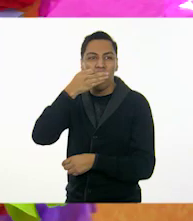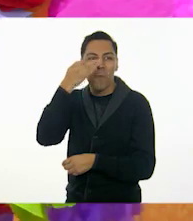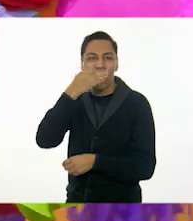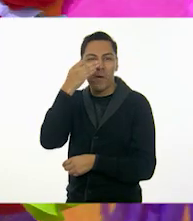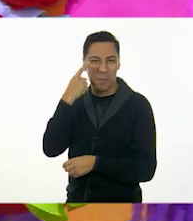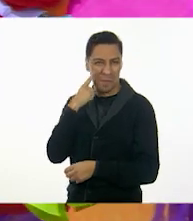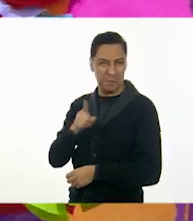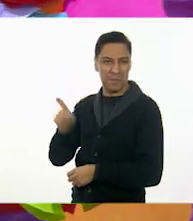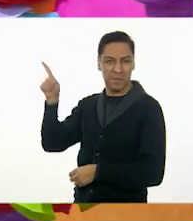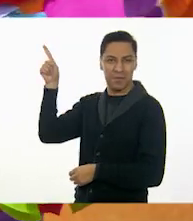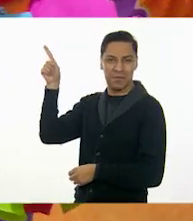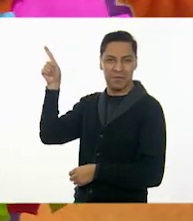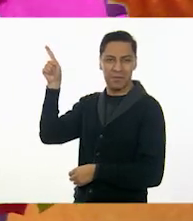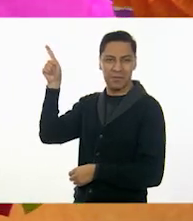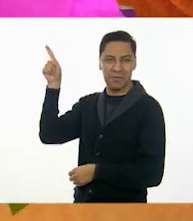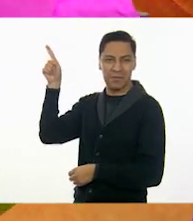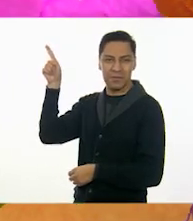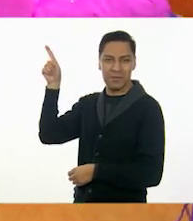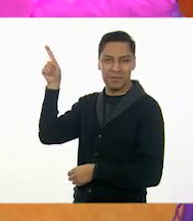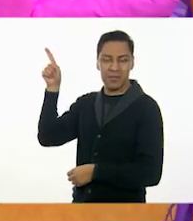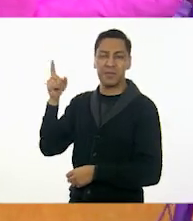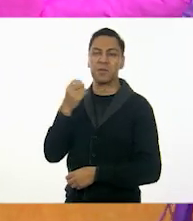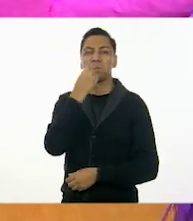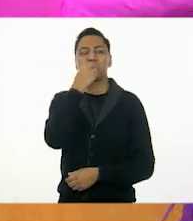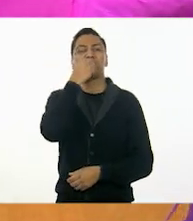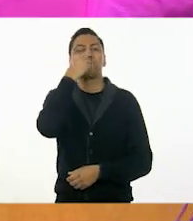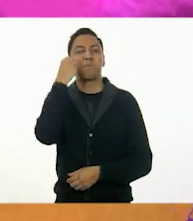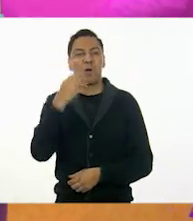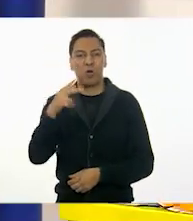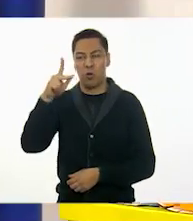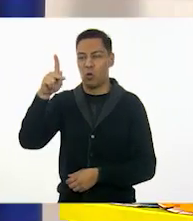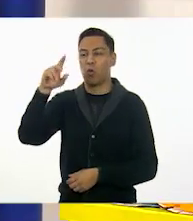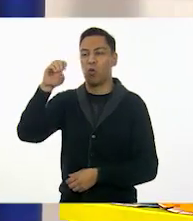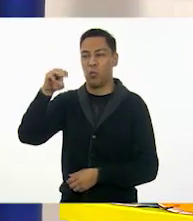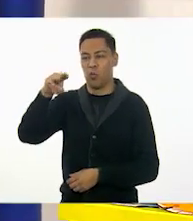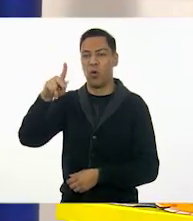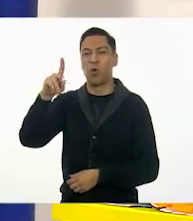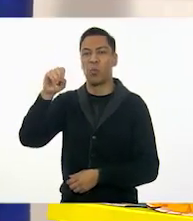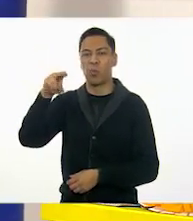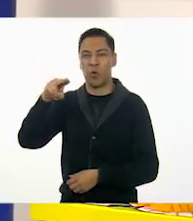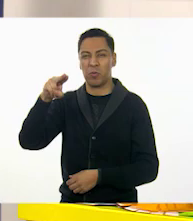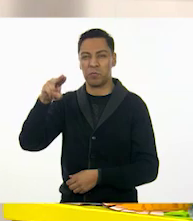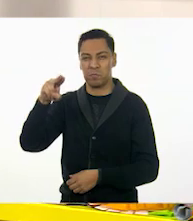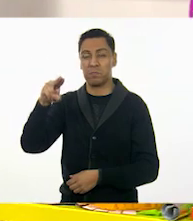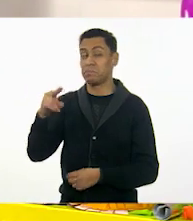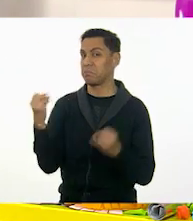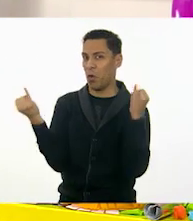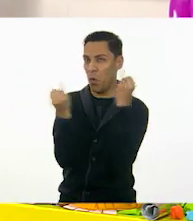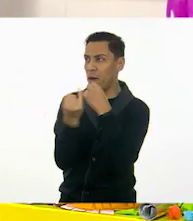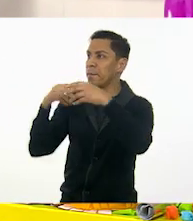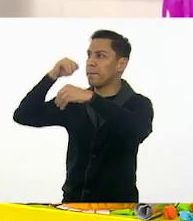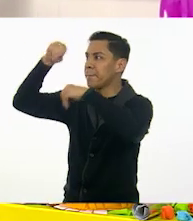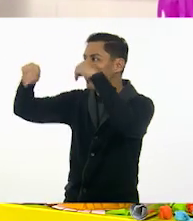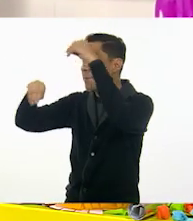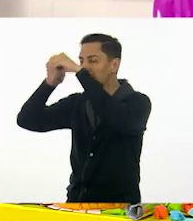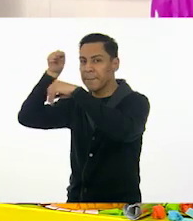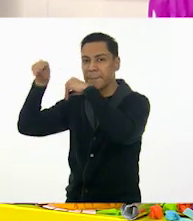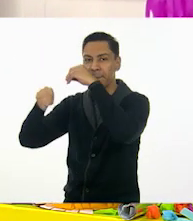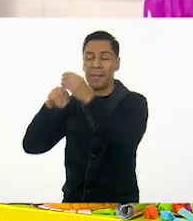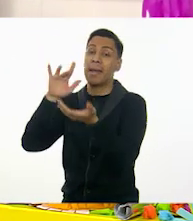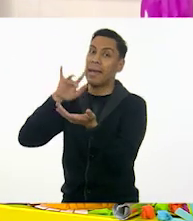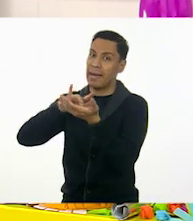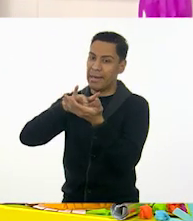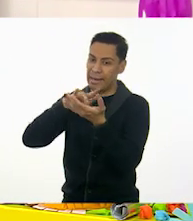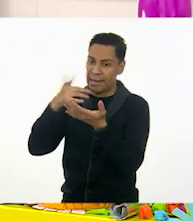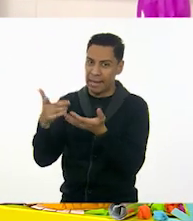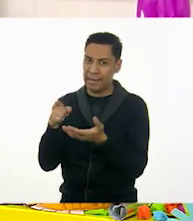Se quedó muy bella. Miren, y los pompones son los que me encantan. Sí. Pues muchas gracias, Arely, por lo que nos acabas de enseñar. Esperemos que